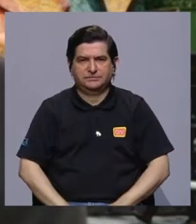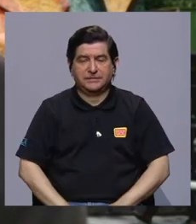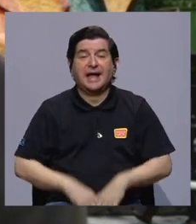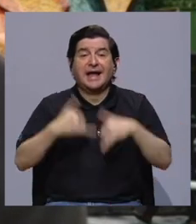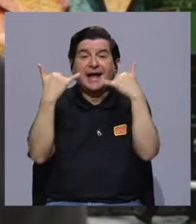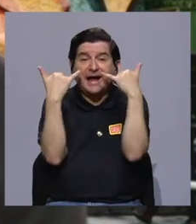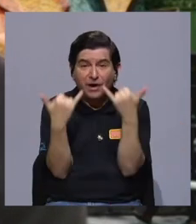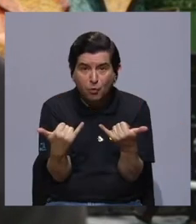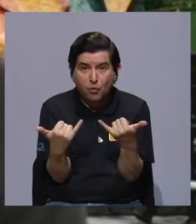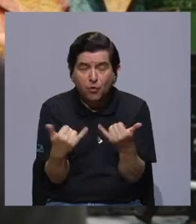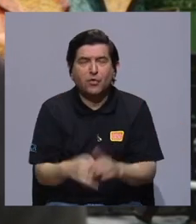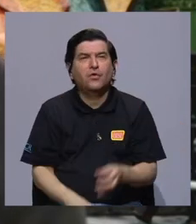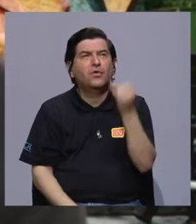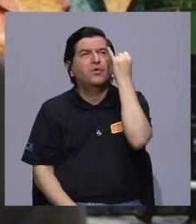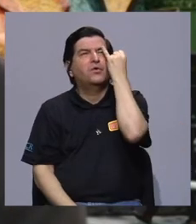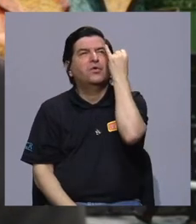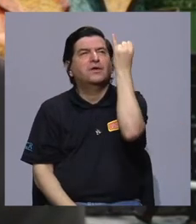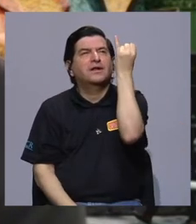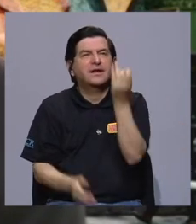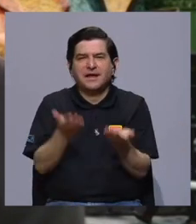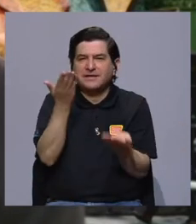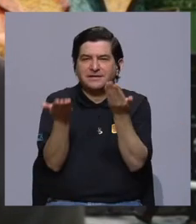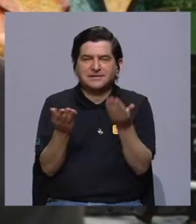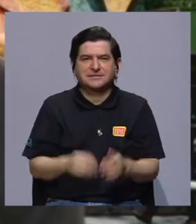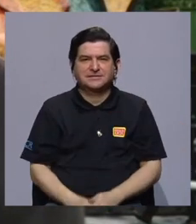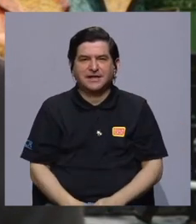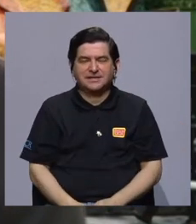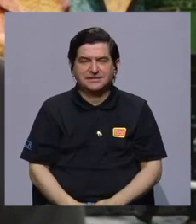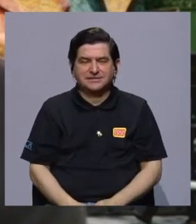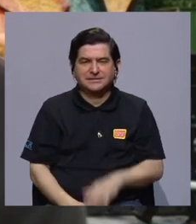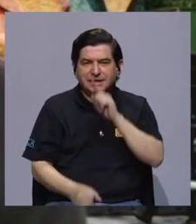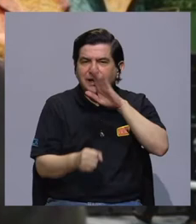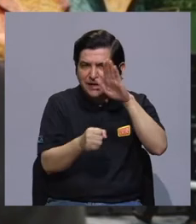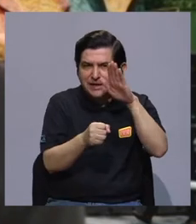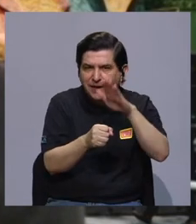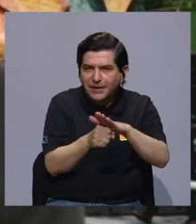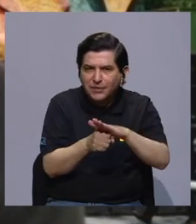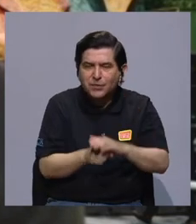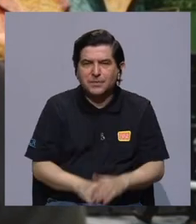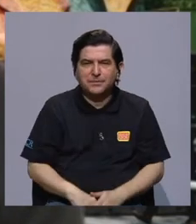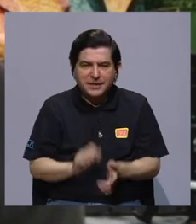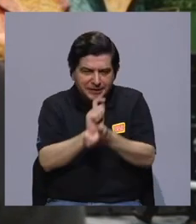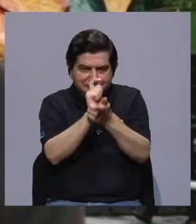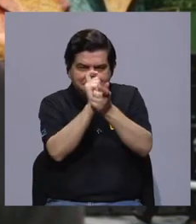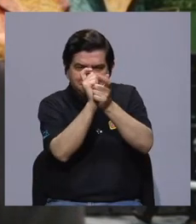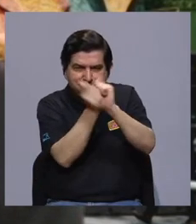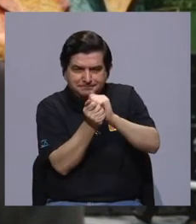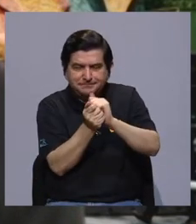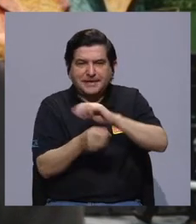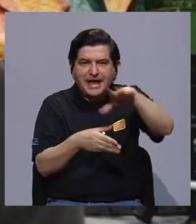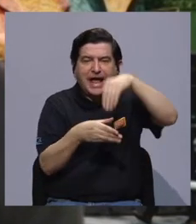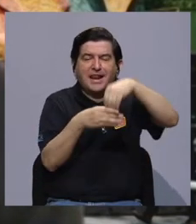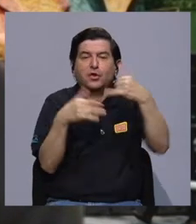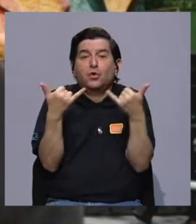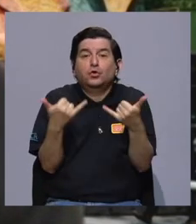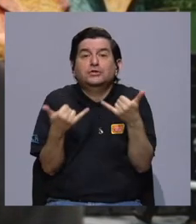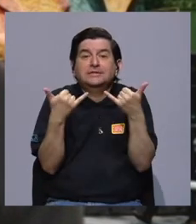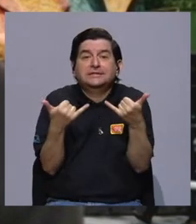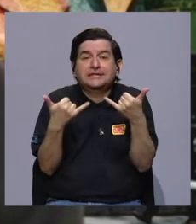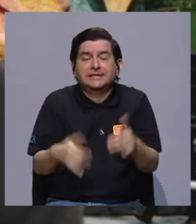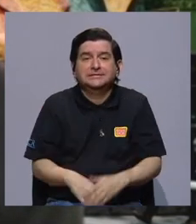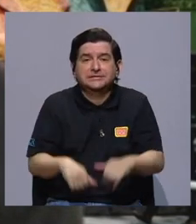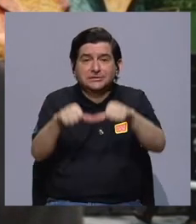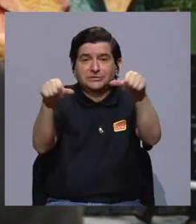ahora el concepto más ajustado y más adaptado a los contextos